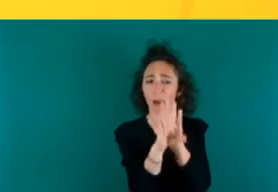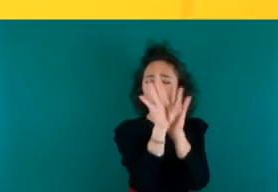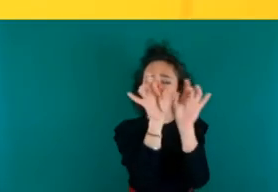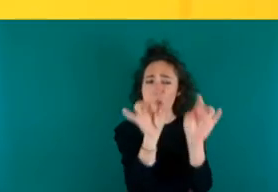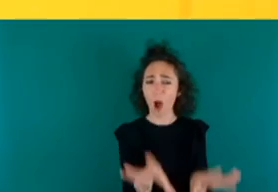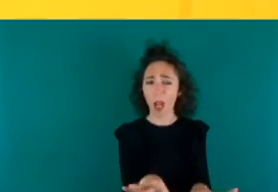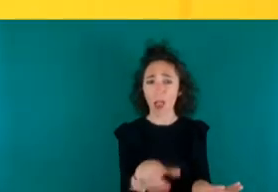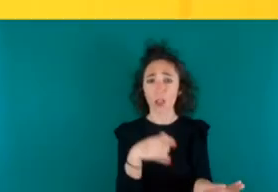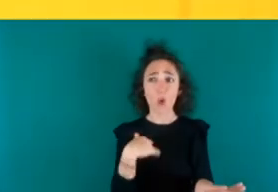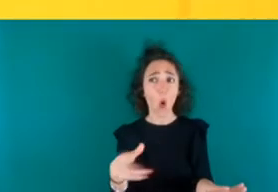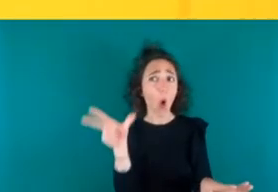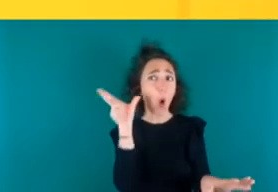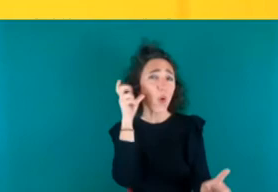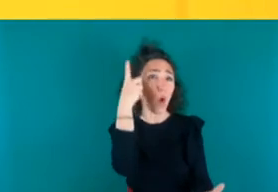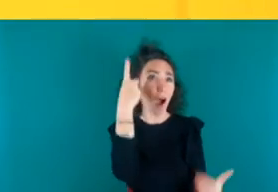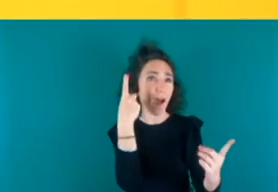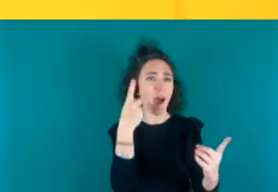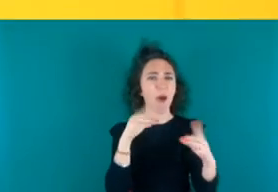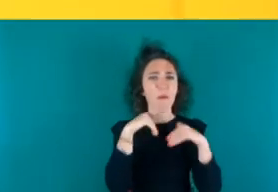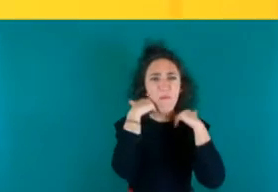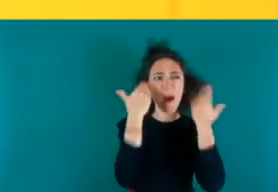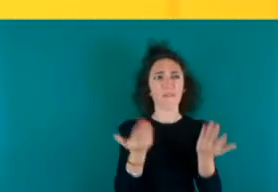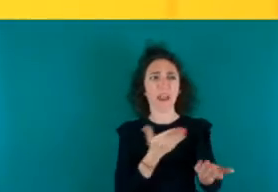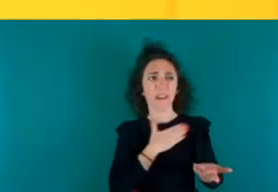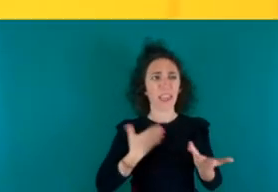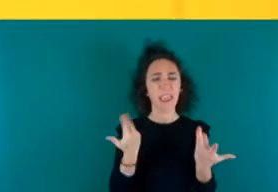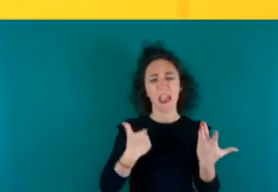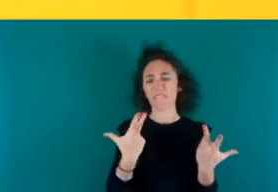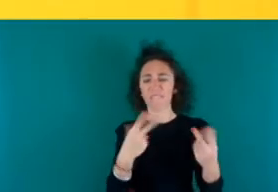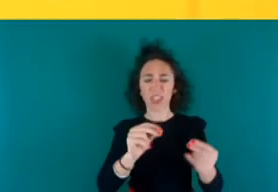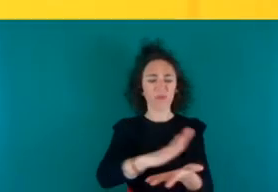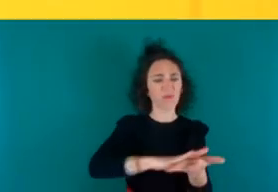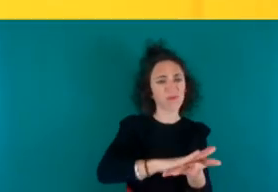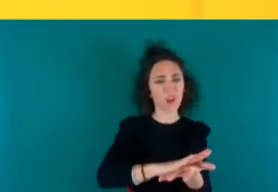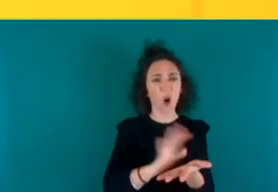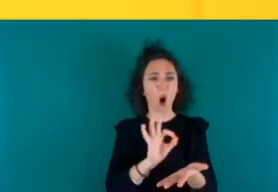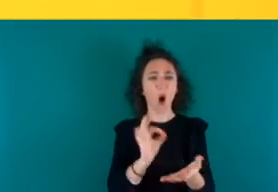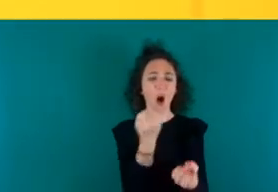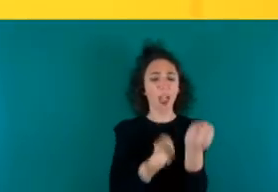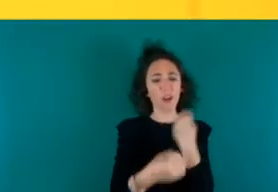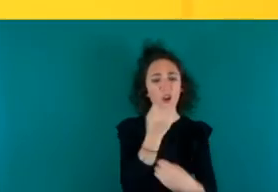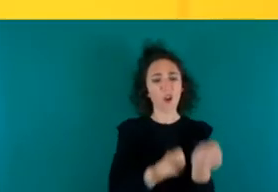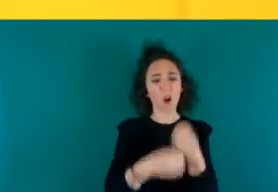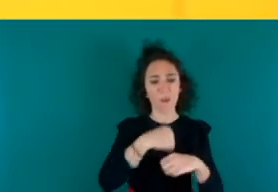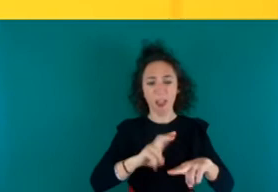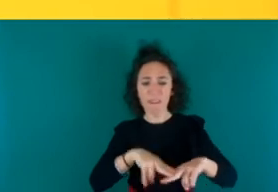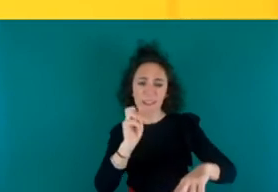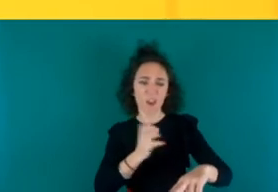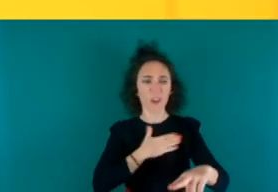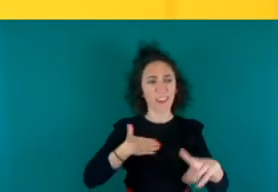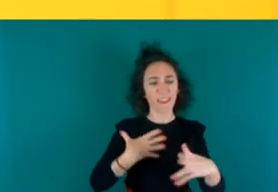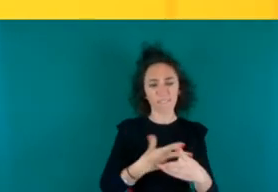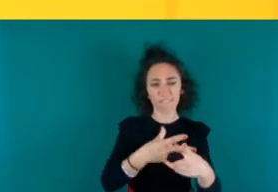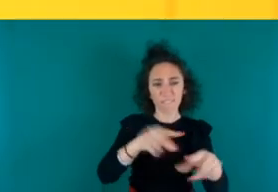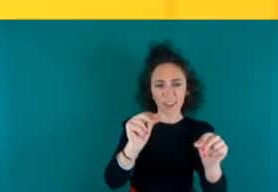queremos acabar con las mafias no parece que queremos acabar con las mafias que queremos acabar con la economía sumergida no parece que queremos no sé